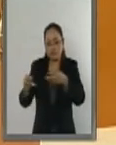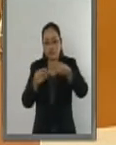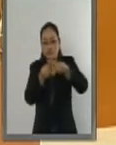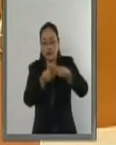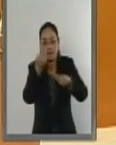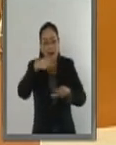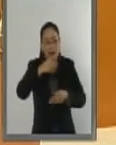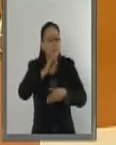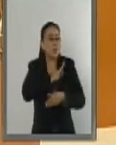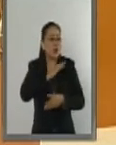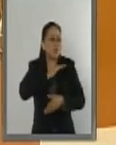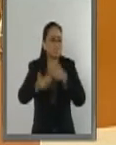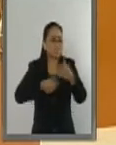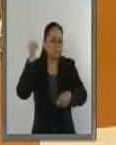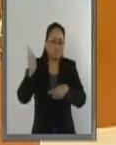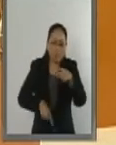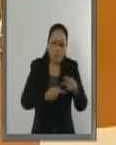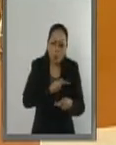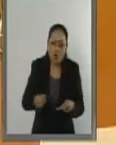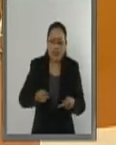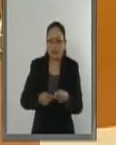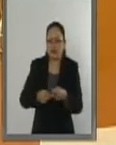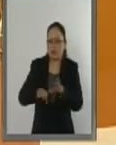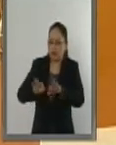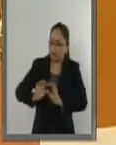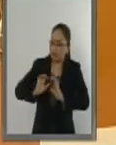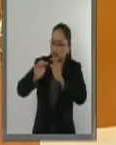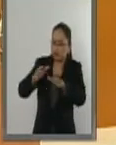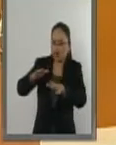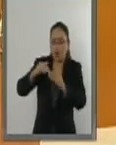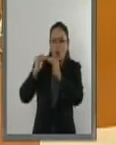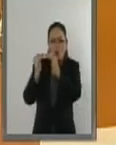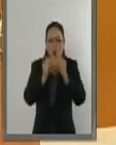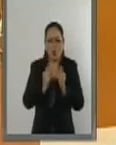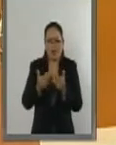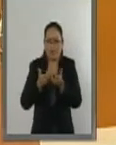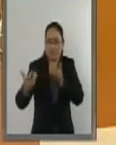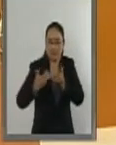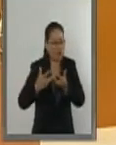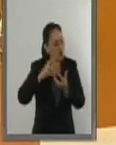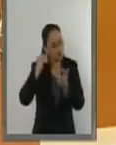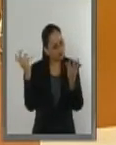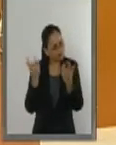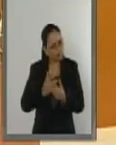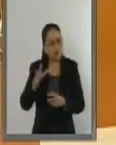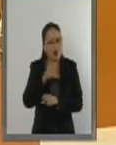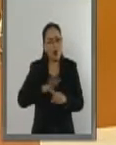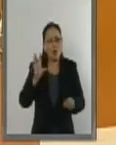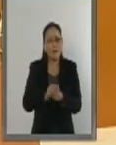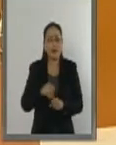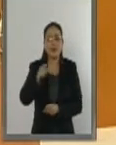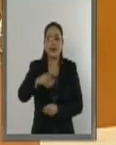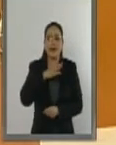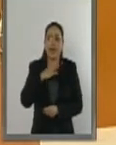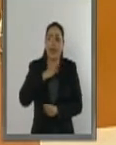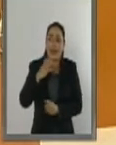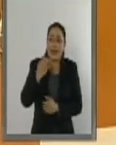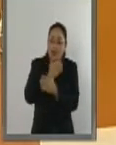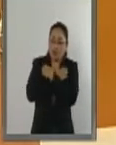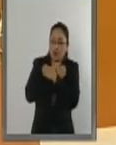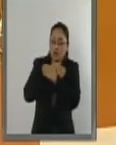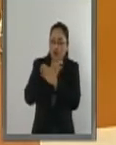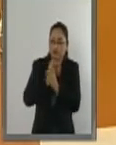de la pobreza, el desempleo, la desigualdad y la exclusión social, el aumento permanente de los niveles educativo,